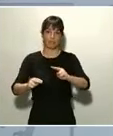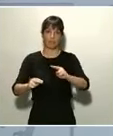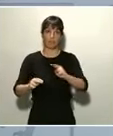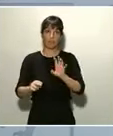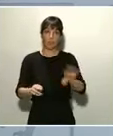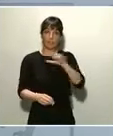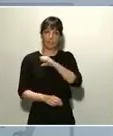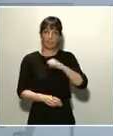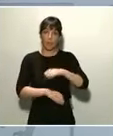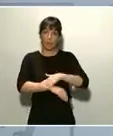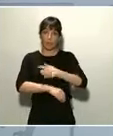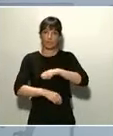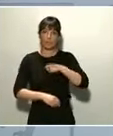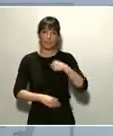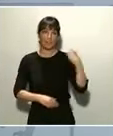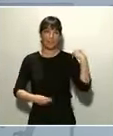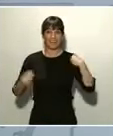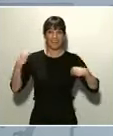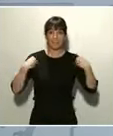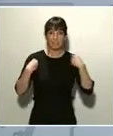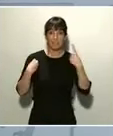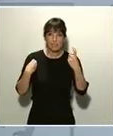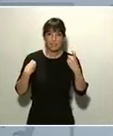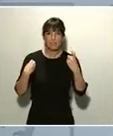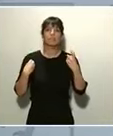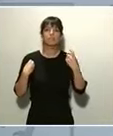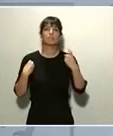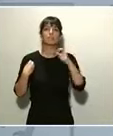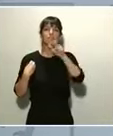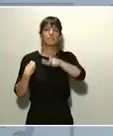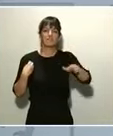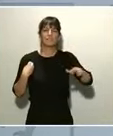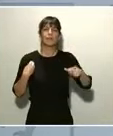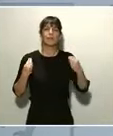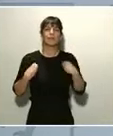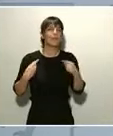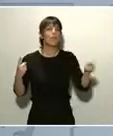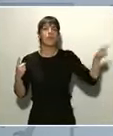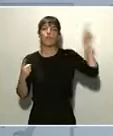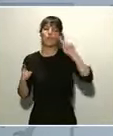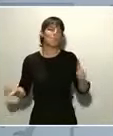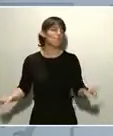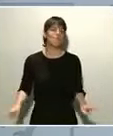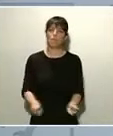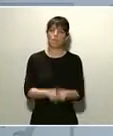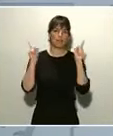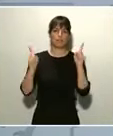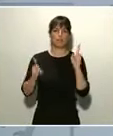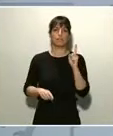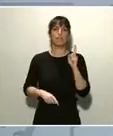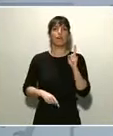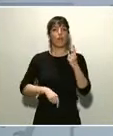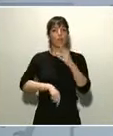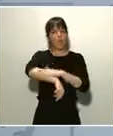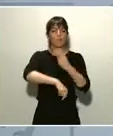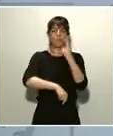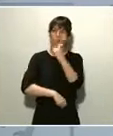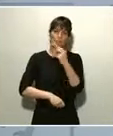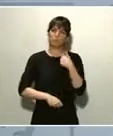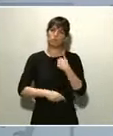tengan los ciudadanos de esas comunidades autónomas, vivan donde vivan, el compromiso de su Gobierno de que vamos a protegerles.